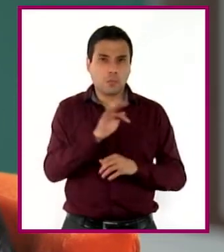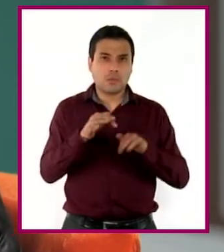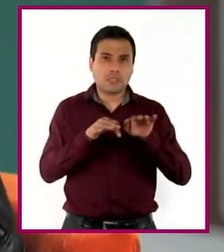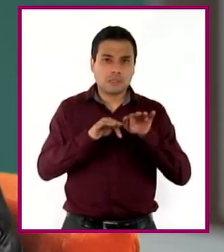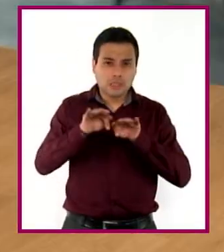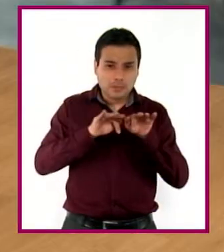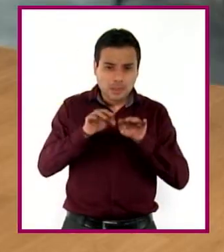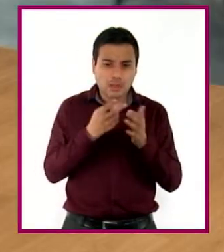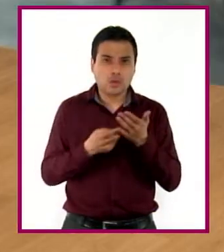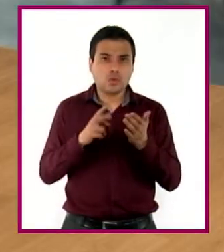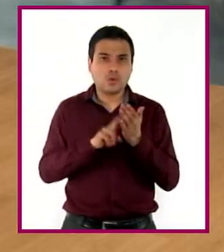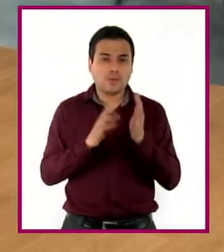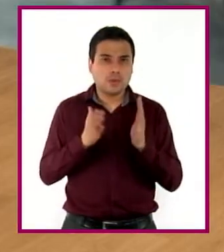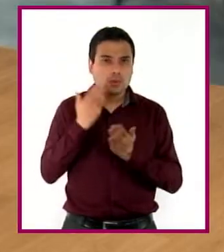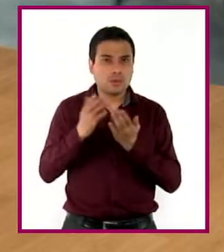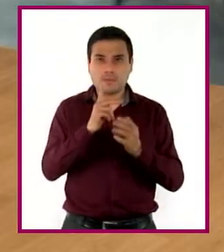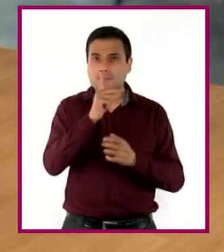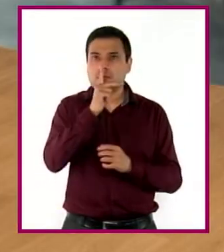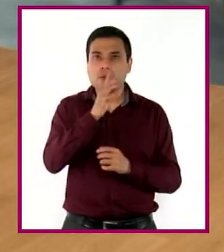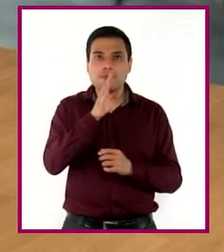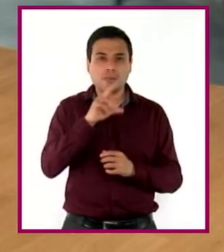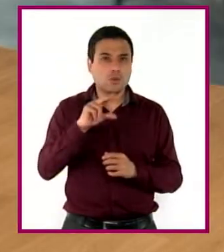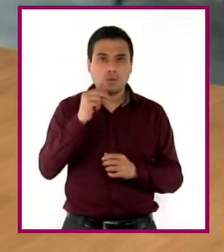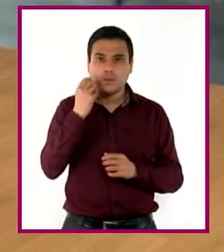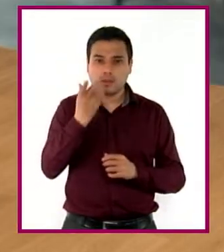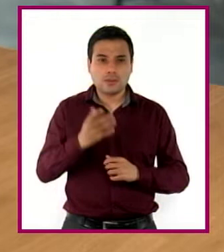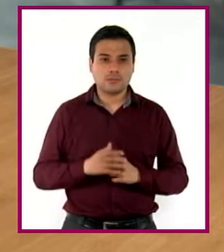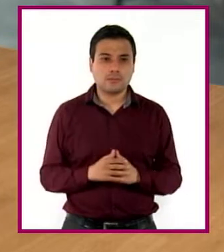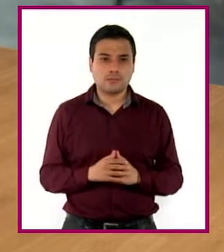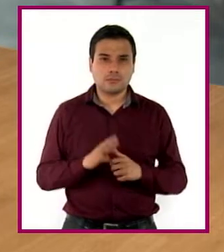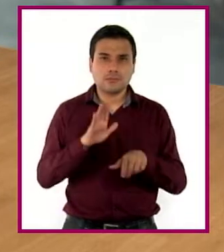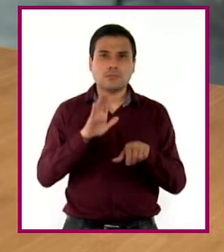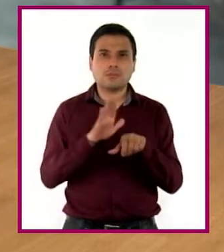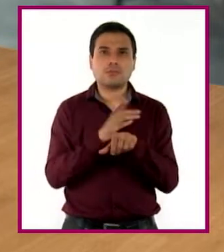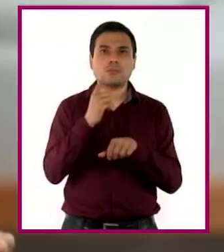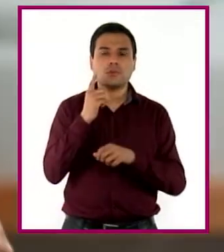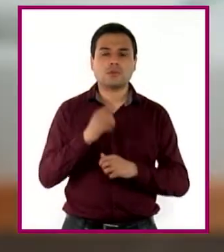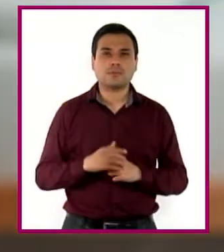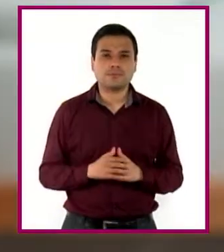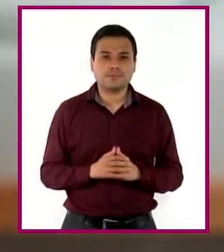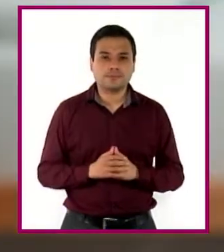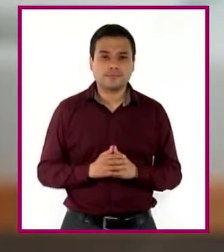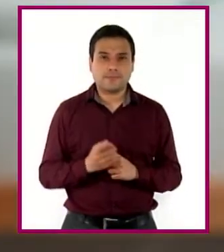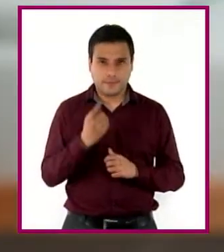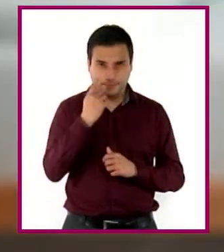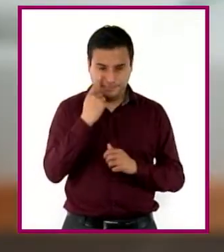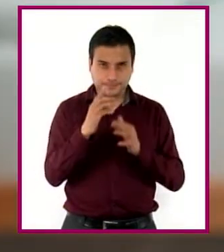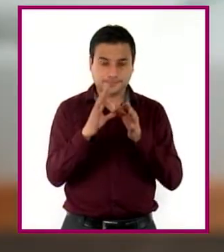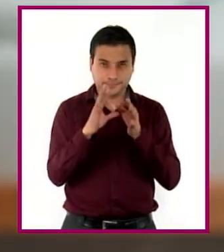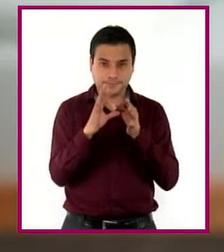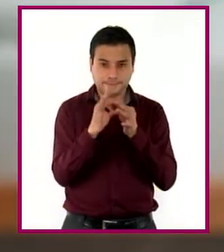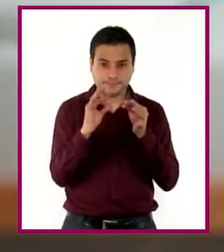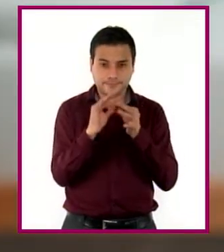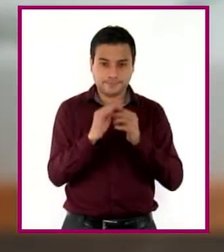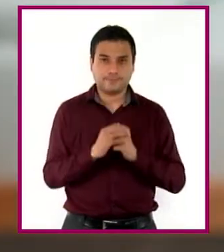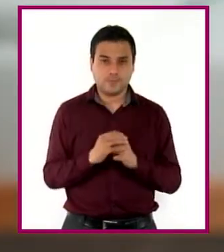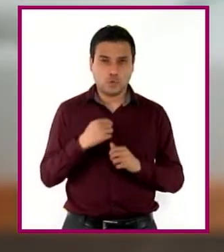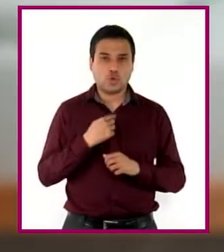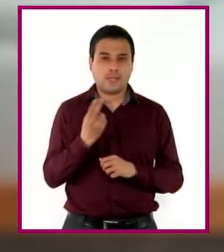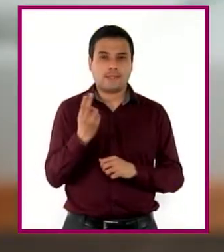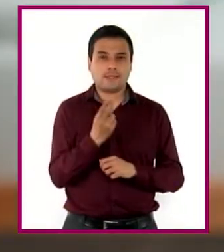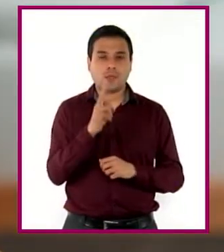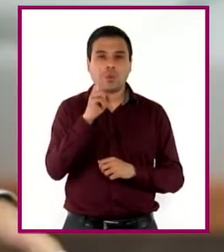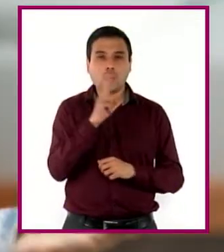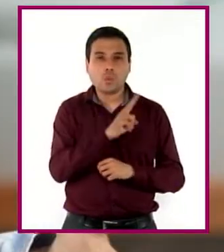estudiar y... No quieren. ¿Tampoco? Tampoco. ¿Por qué no? Te cuento, pero ven. Necesito tomar aire. Solo de